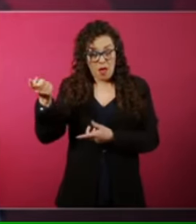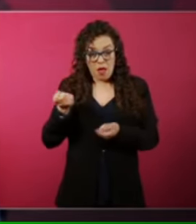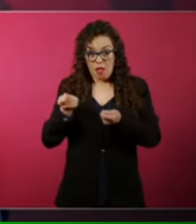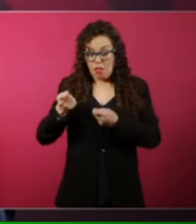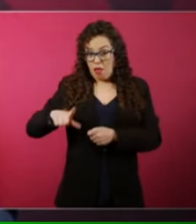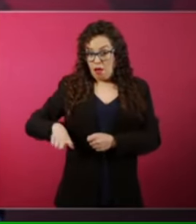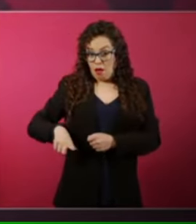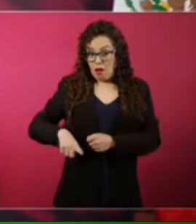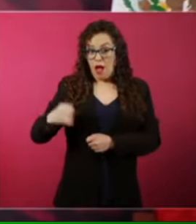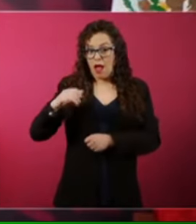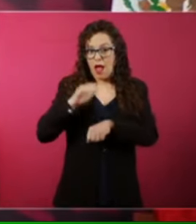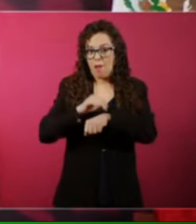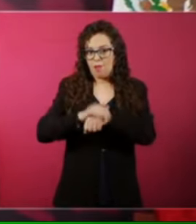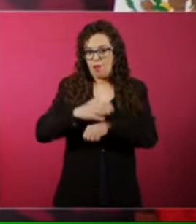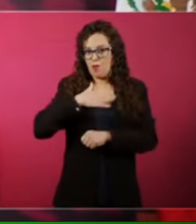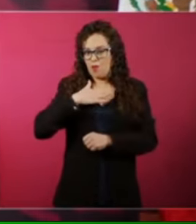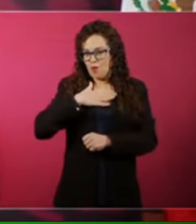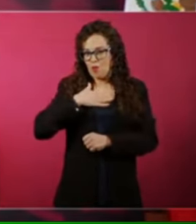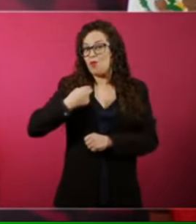casado con una mexicana,